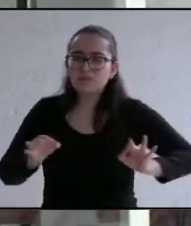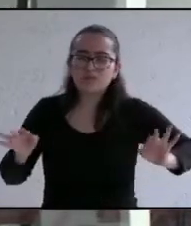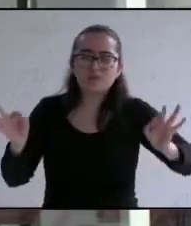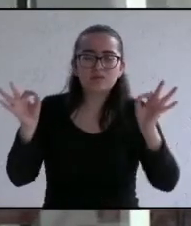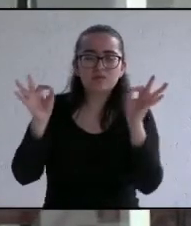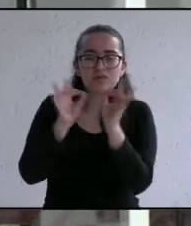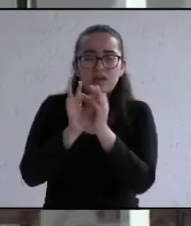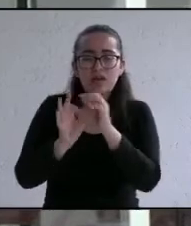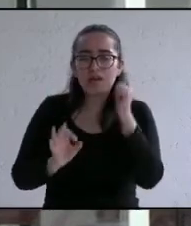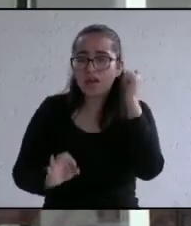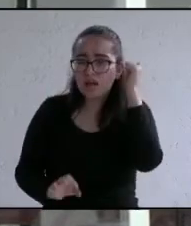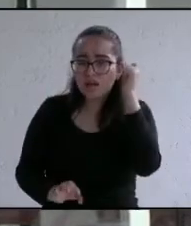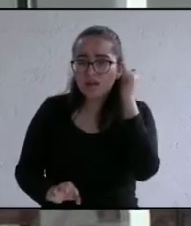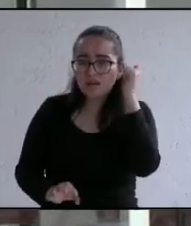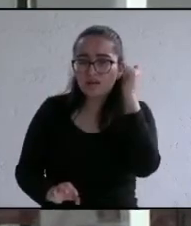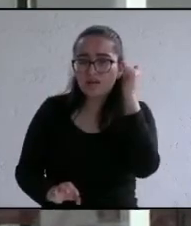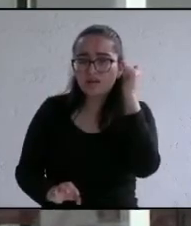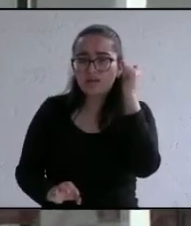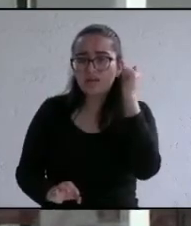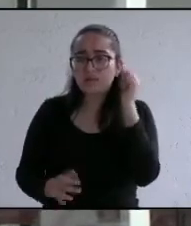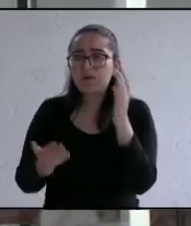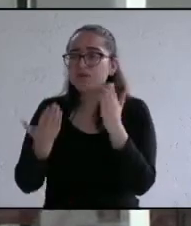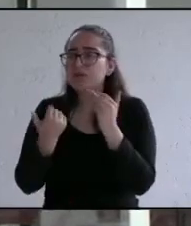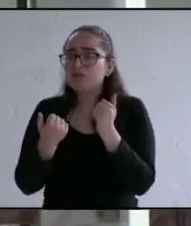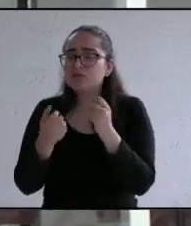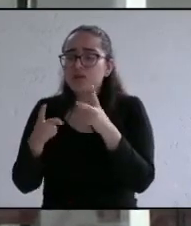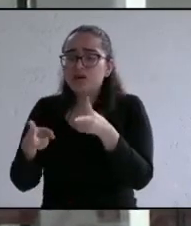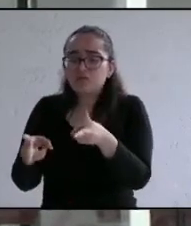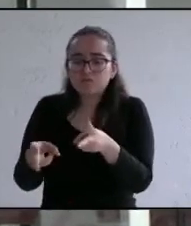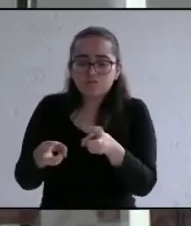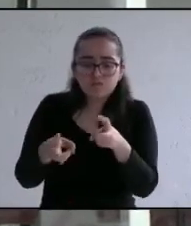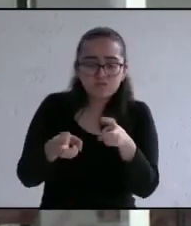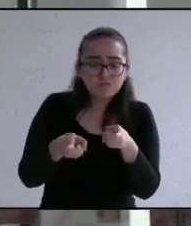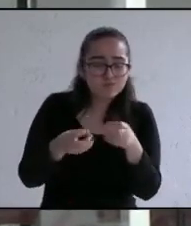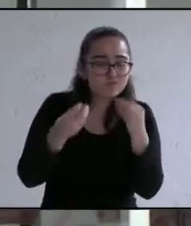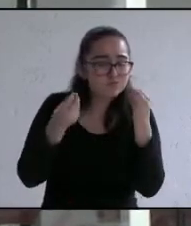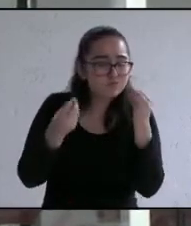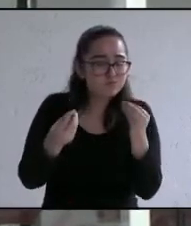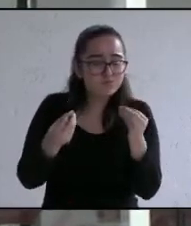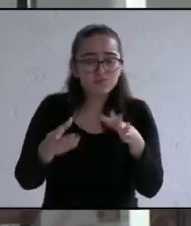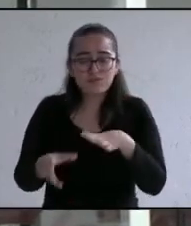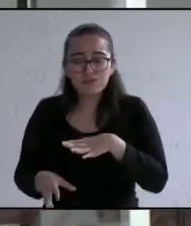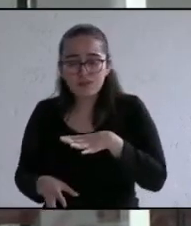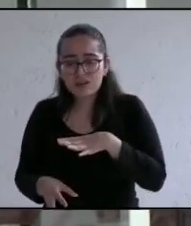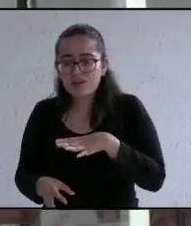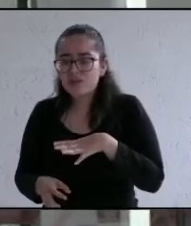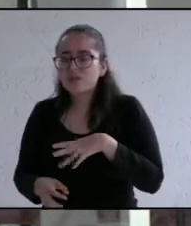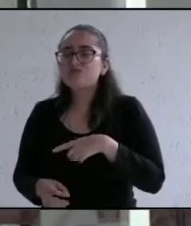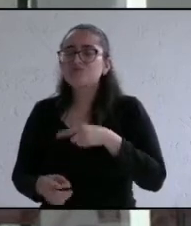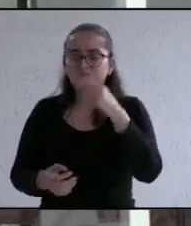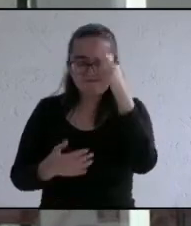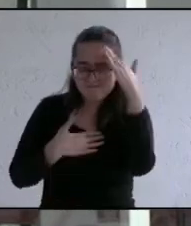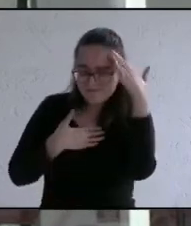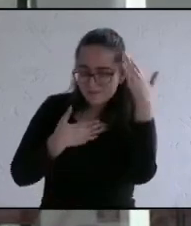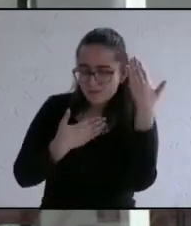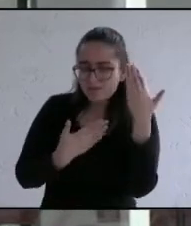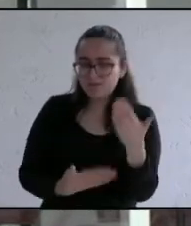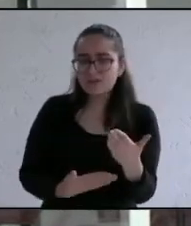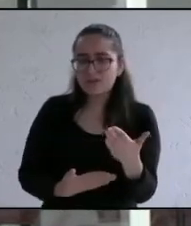municipio que ha sido golpeado por la delincuencia créanme haciendo la gestión necesaria ante las instancias